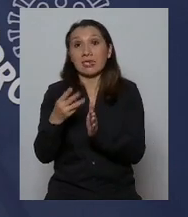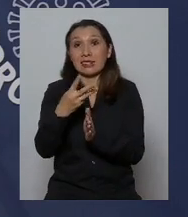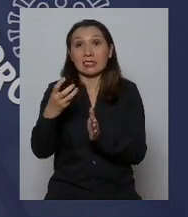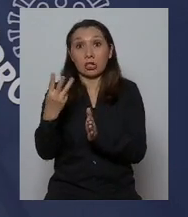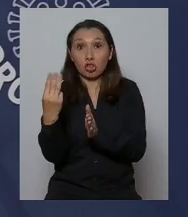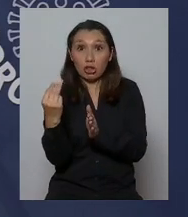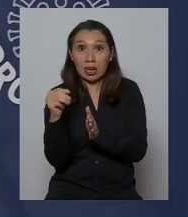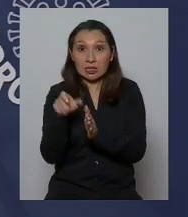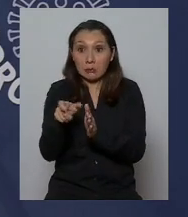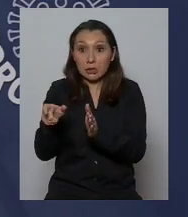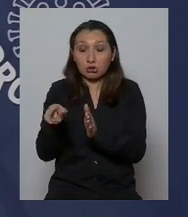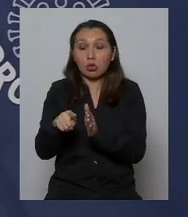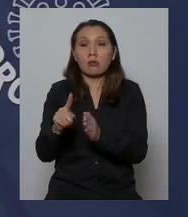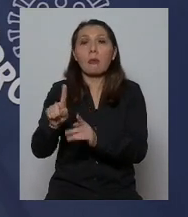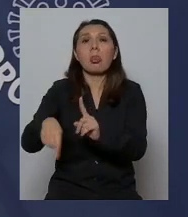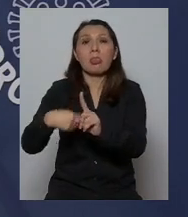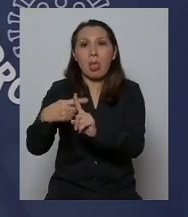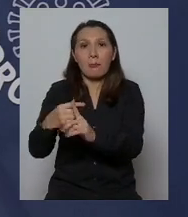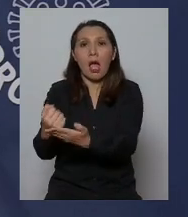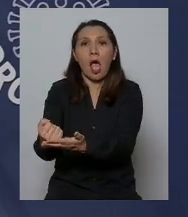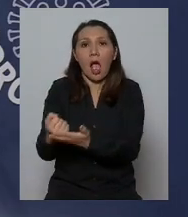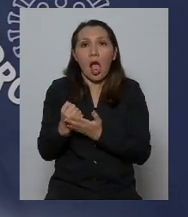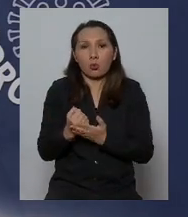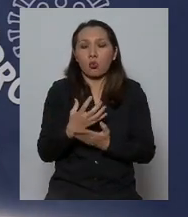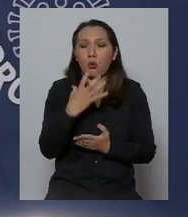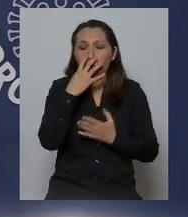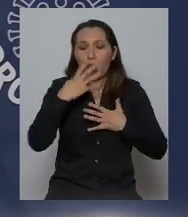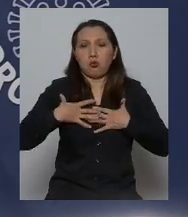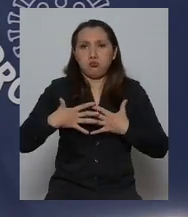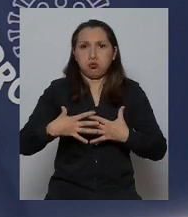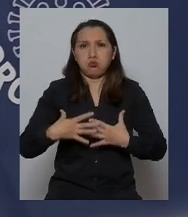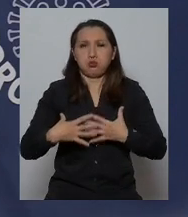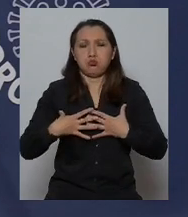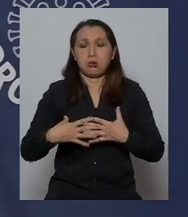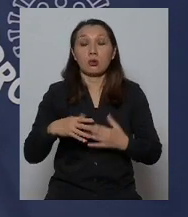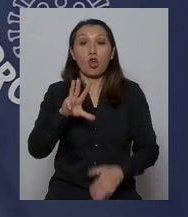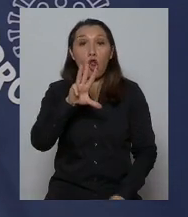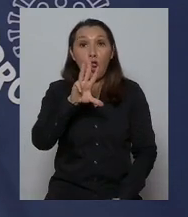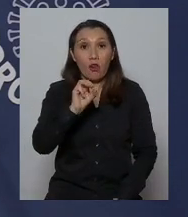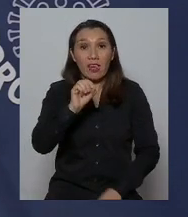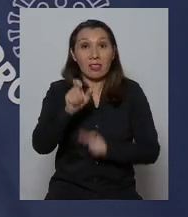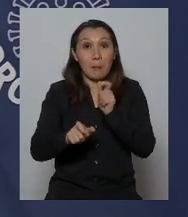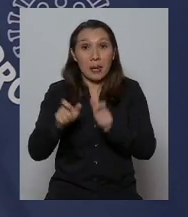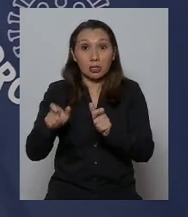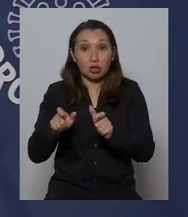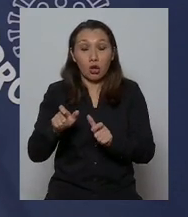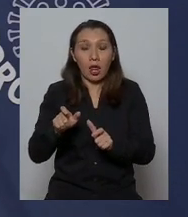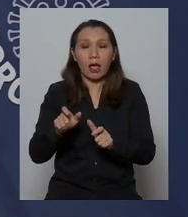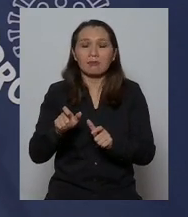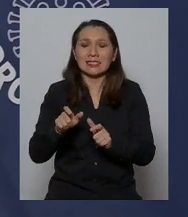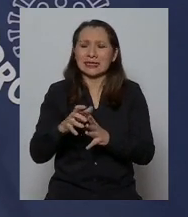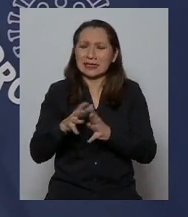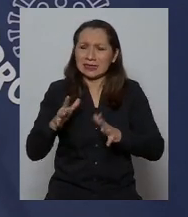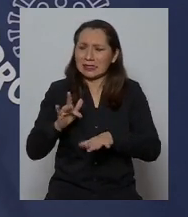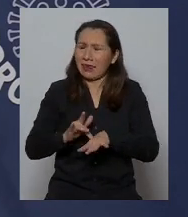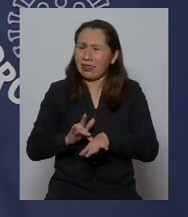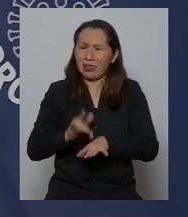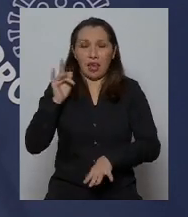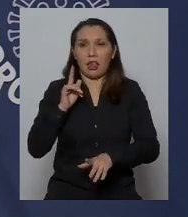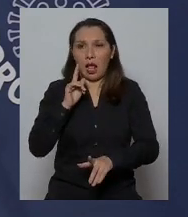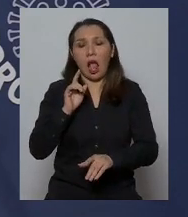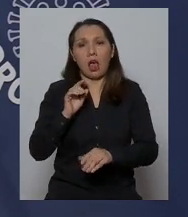encuentran en ventilación mecánica y 90 de ellas en un estado crítico.